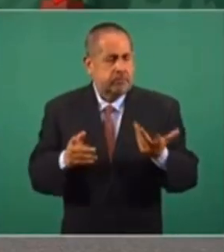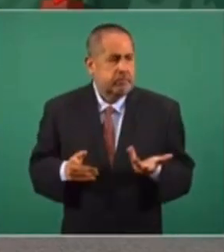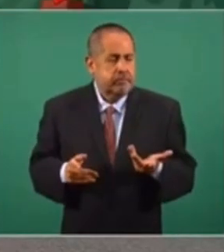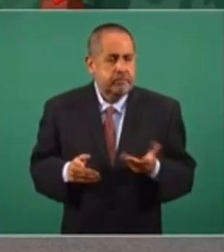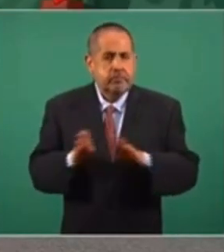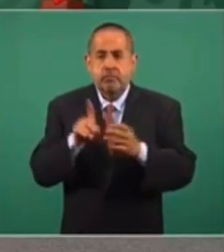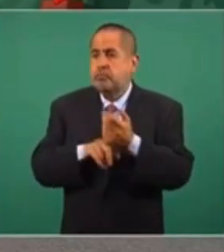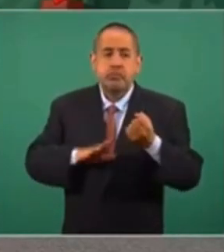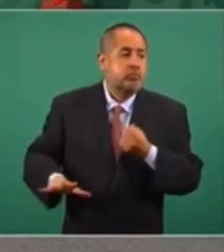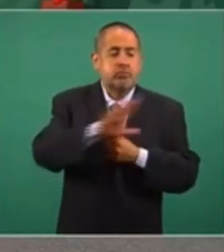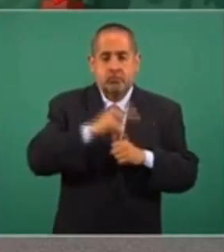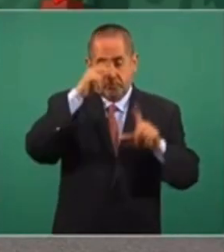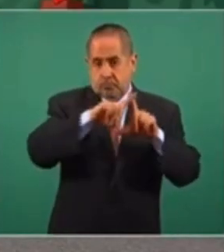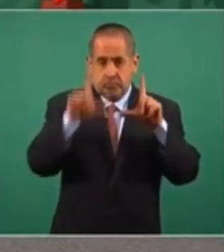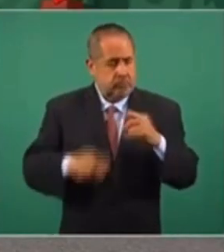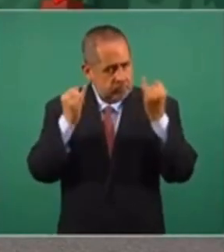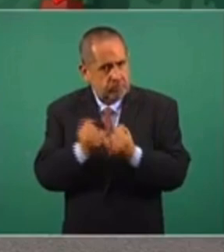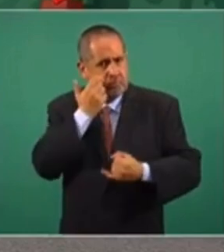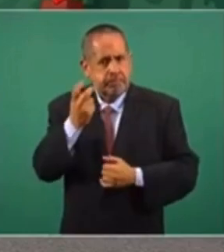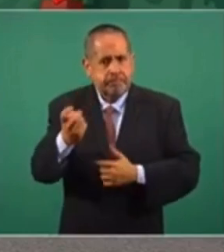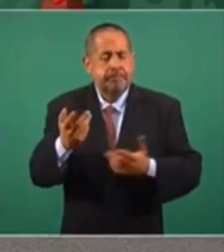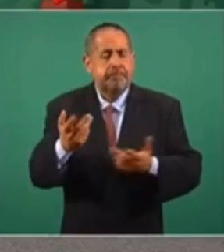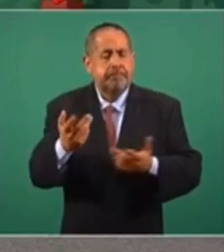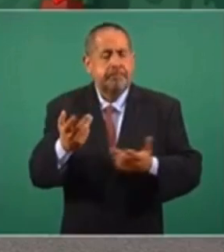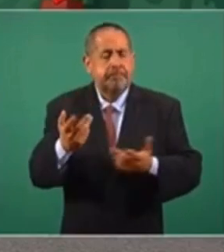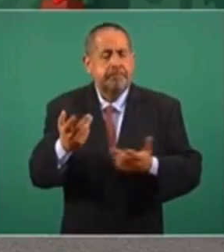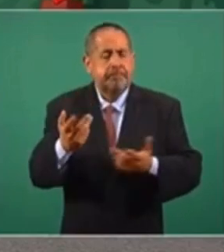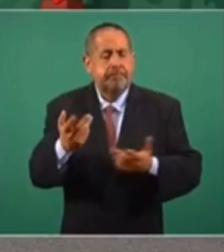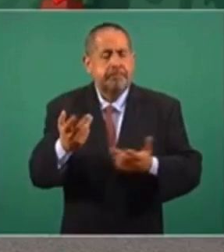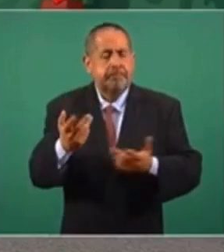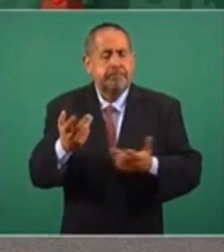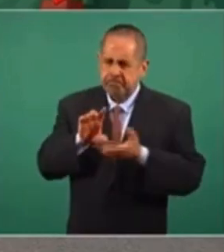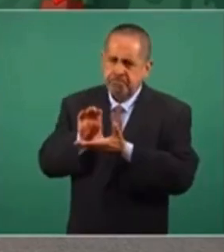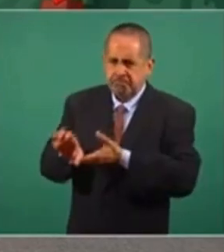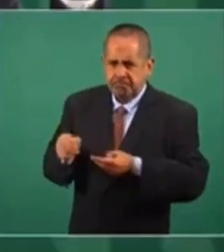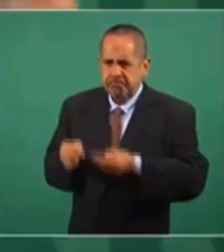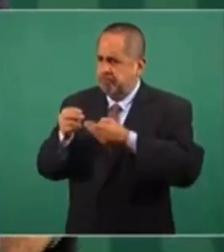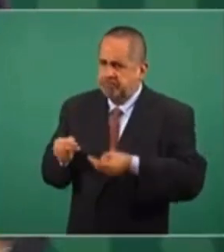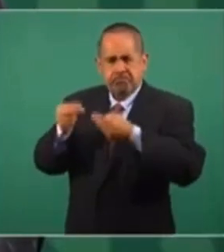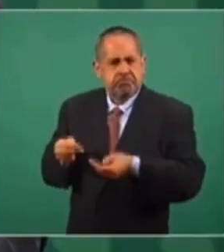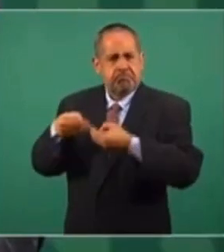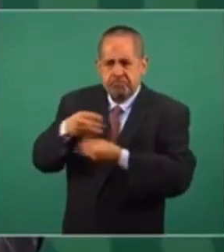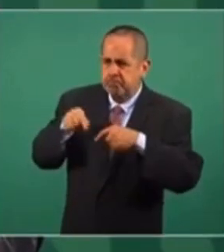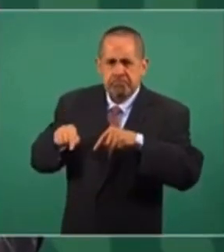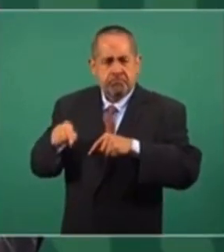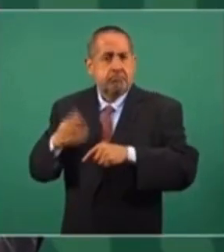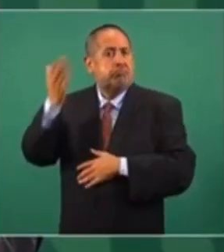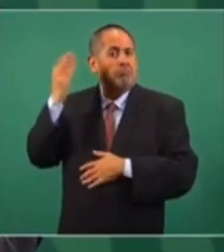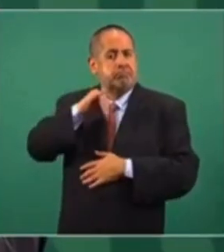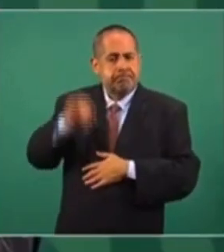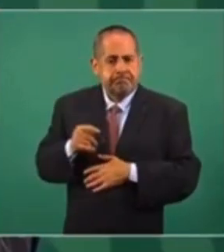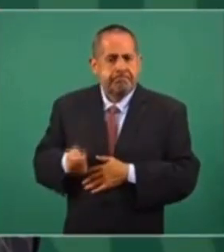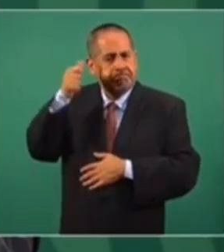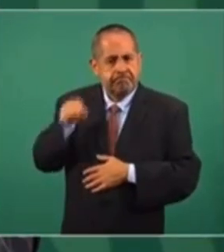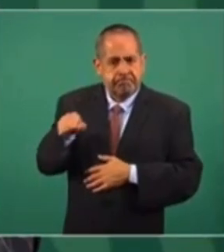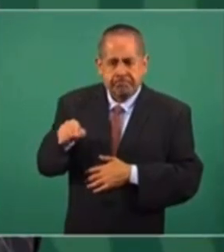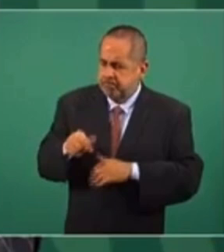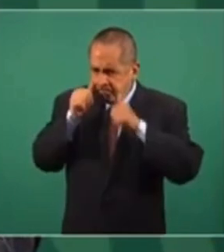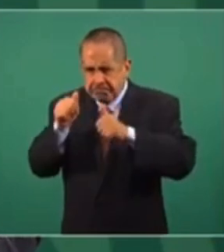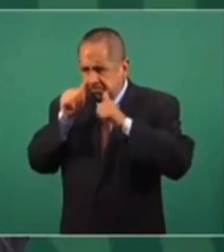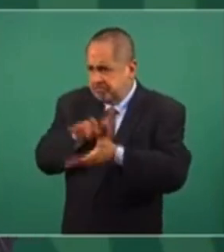todo el territorio y se empiezan a hacer inversiones como nunca en el sureste.